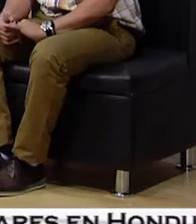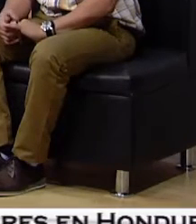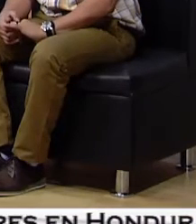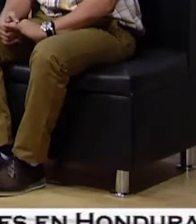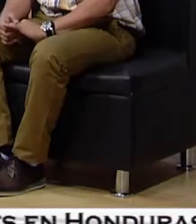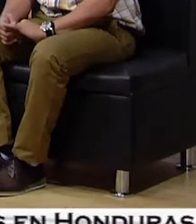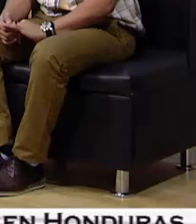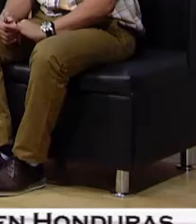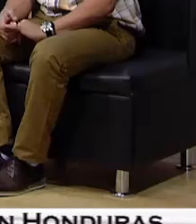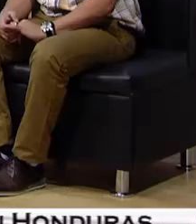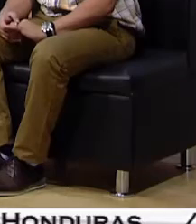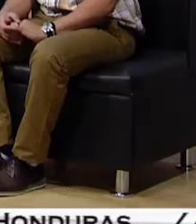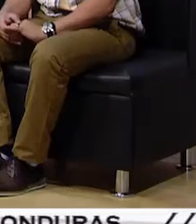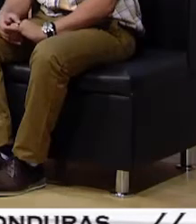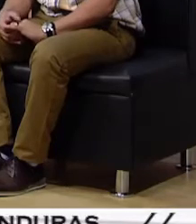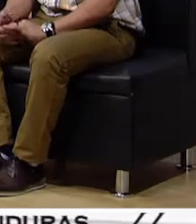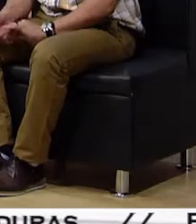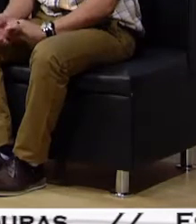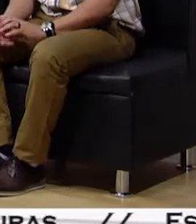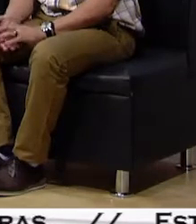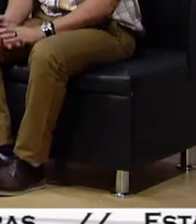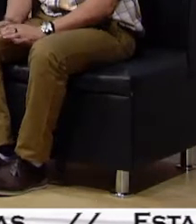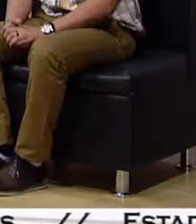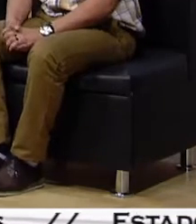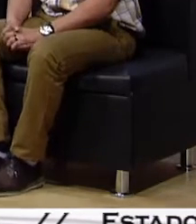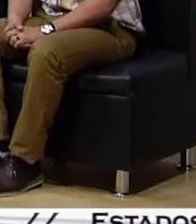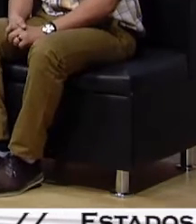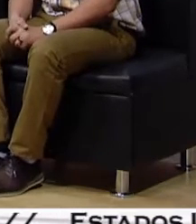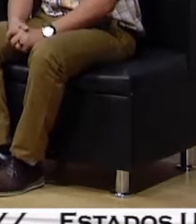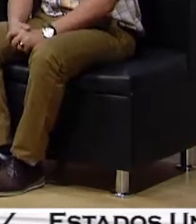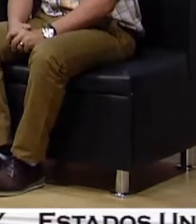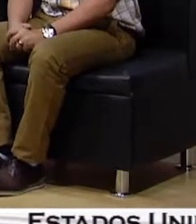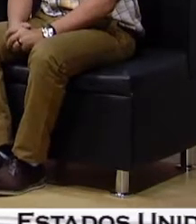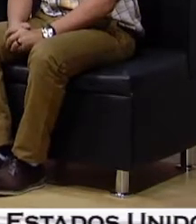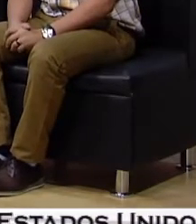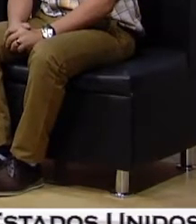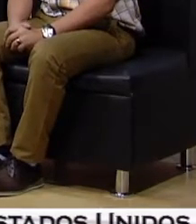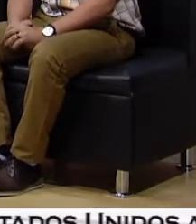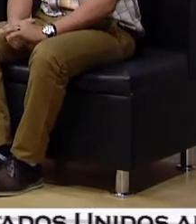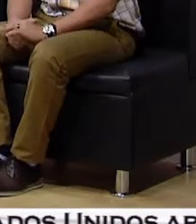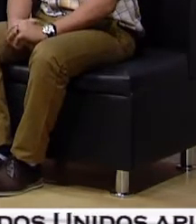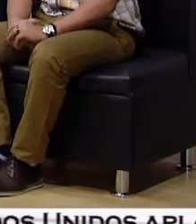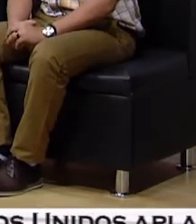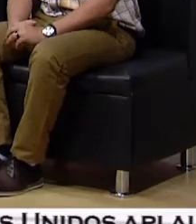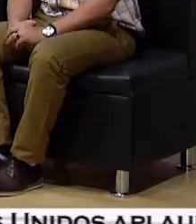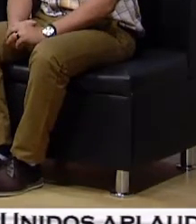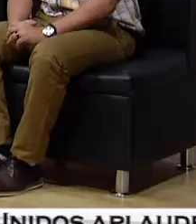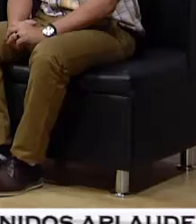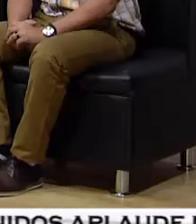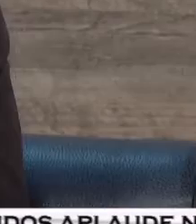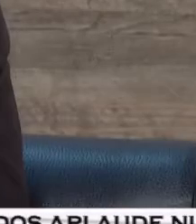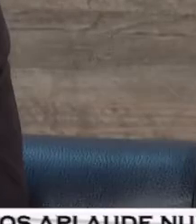Tratamos de estar formando ese conocimiento, formando esa conciencia social, tratar también de